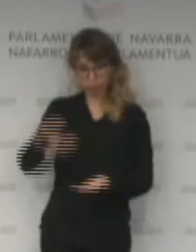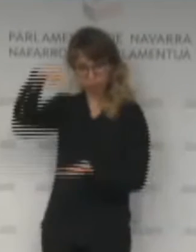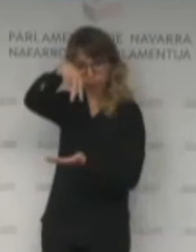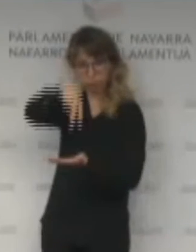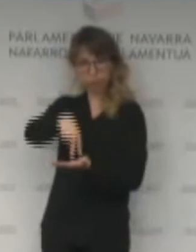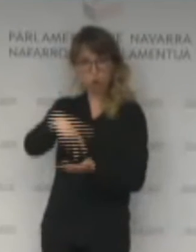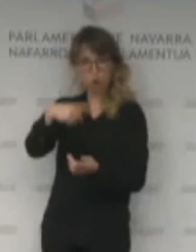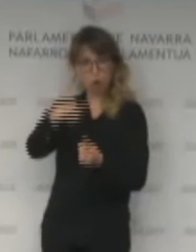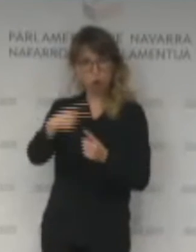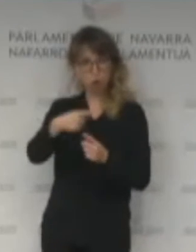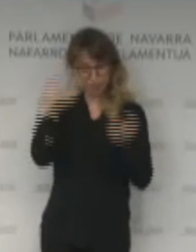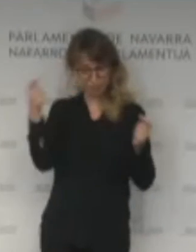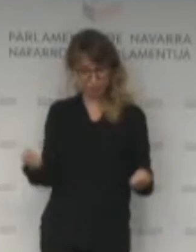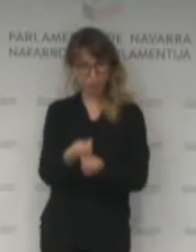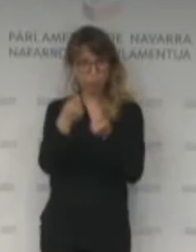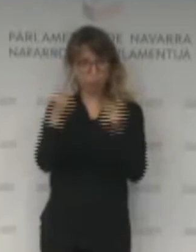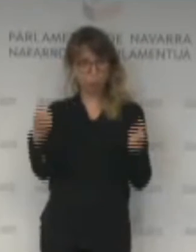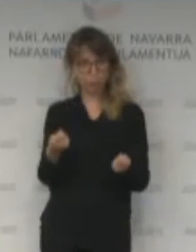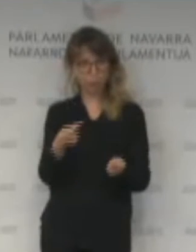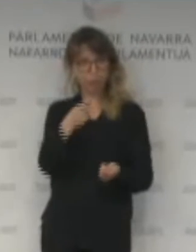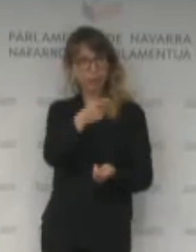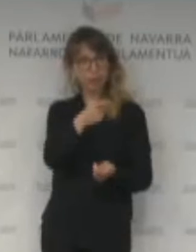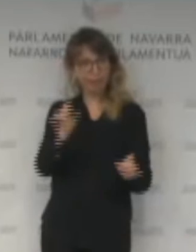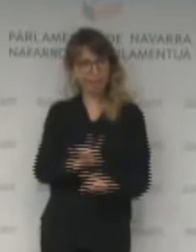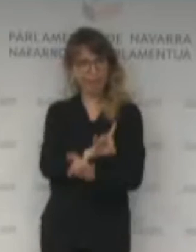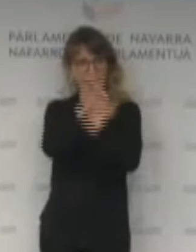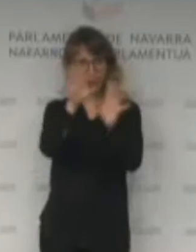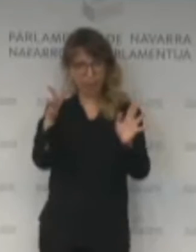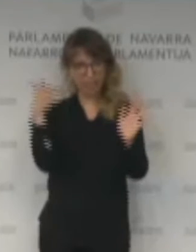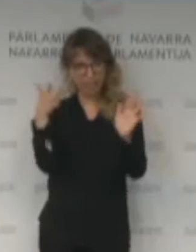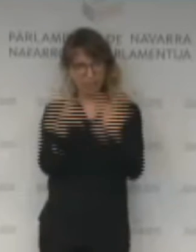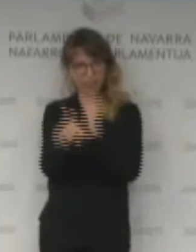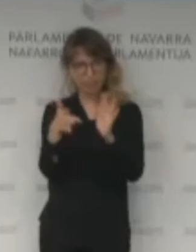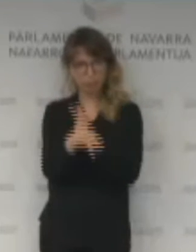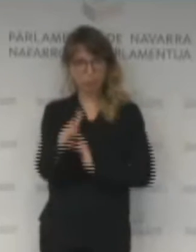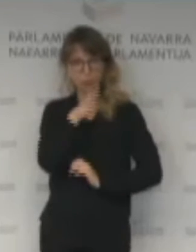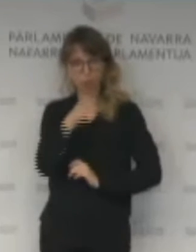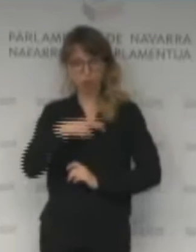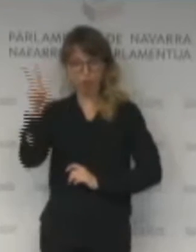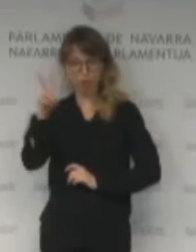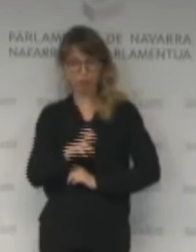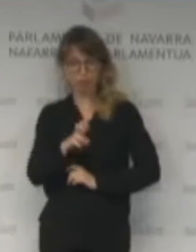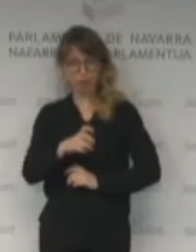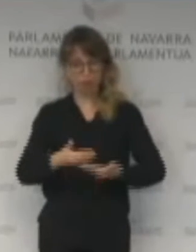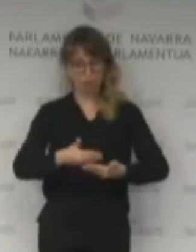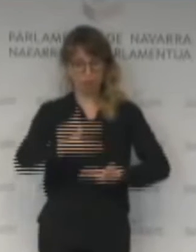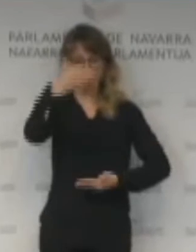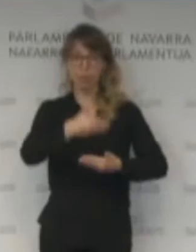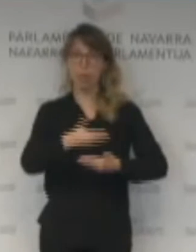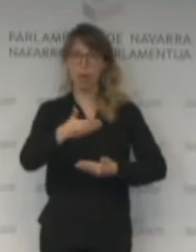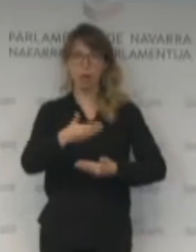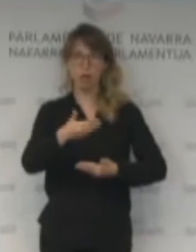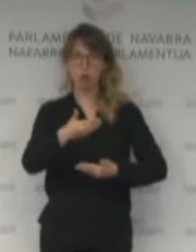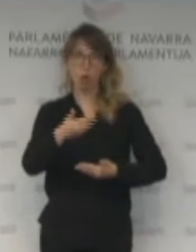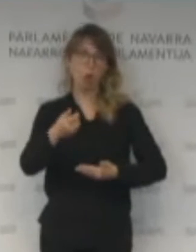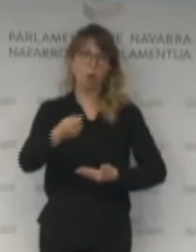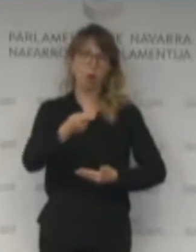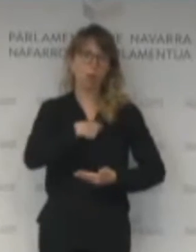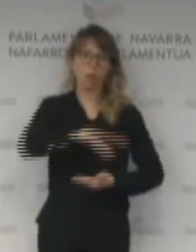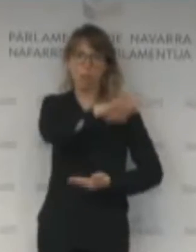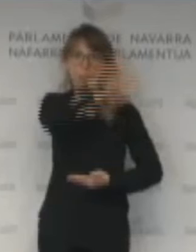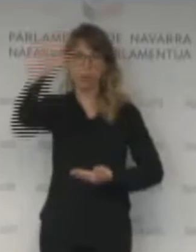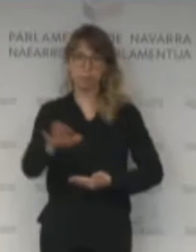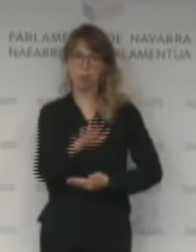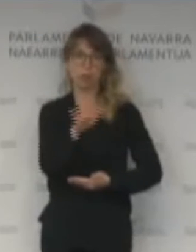publican. Yo quiero que eso quede claro, porque yo no soy quien va a validar la información de un diario estatal que hoy habla también de los